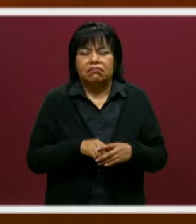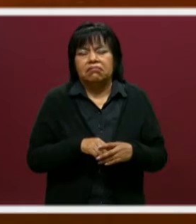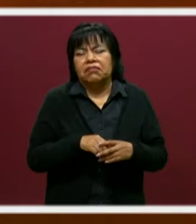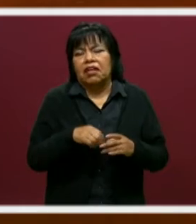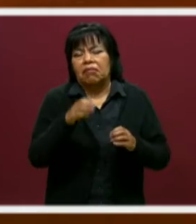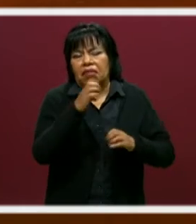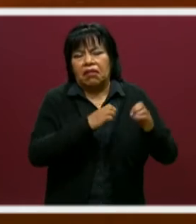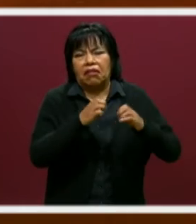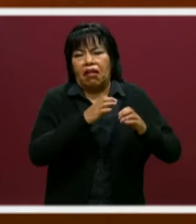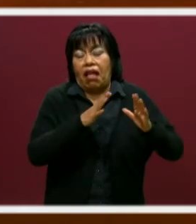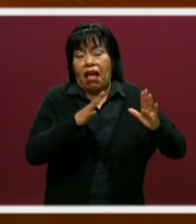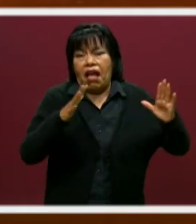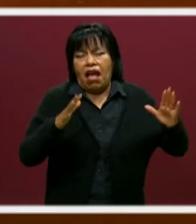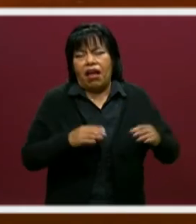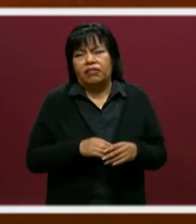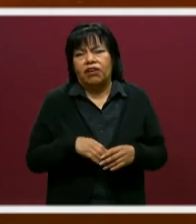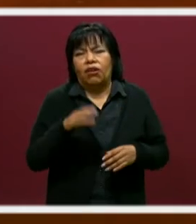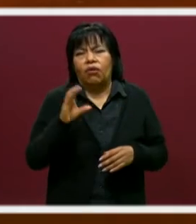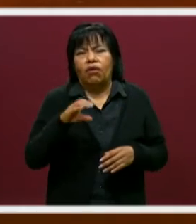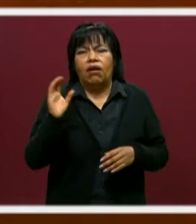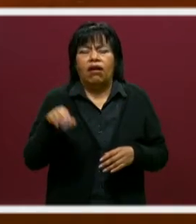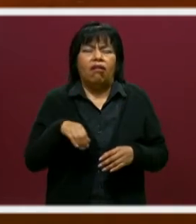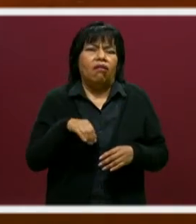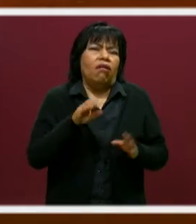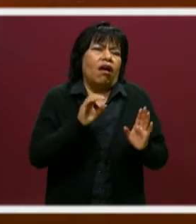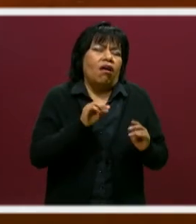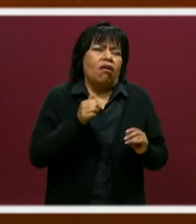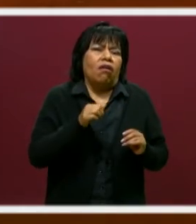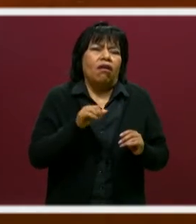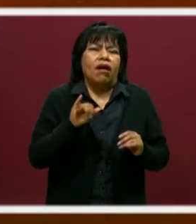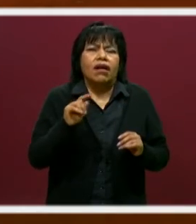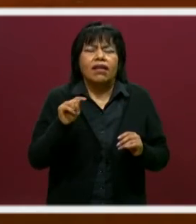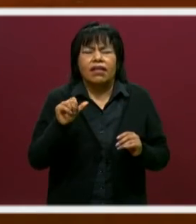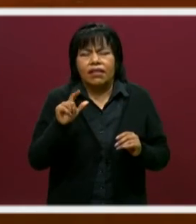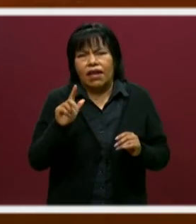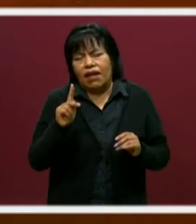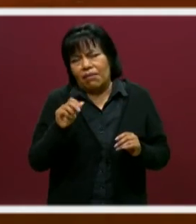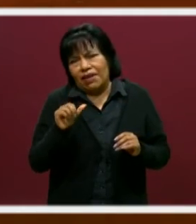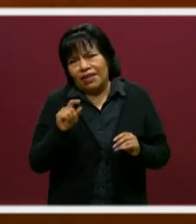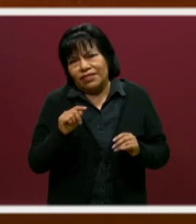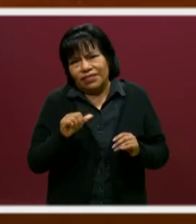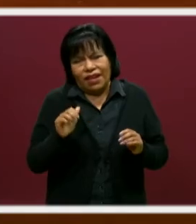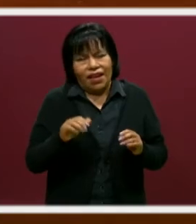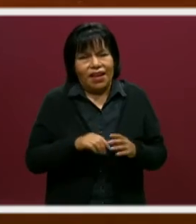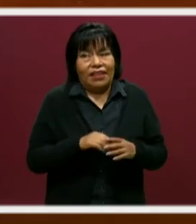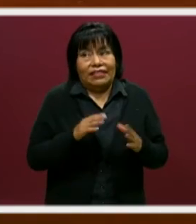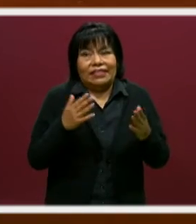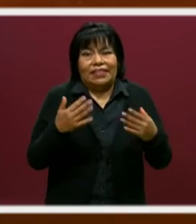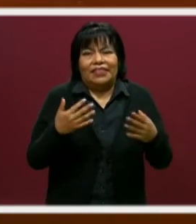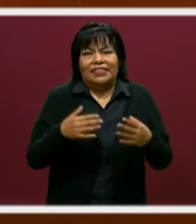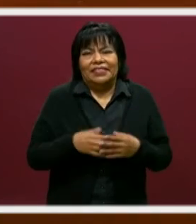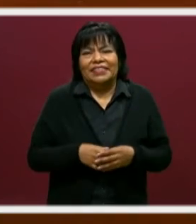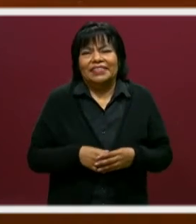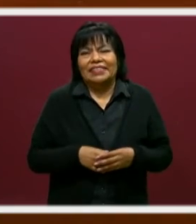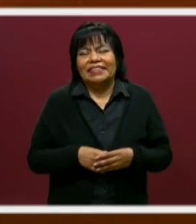en empresas grandes como Coca-Cola y tal pasta, ¿no? No te preocupes, los goles te los cobramos al final, ¿eh?